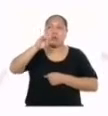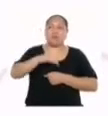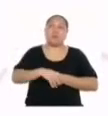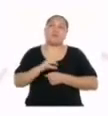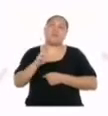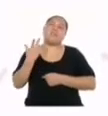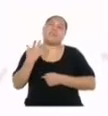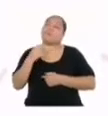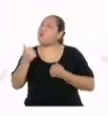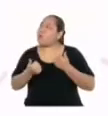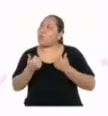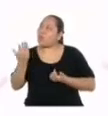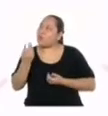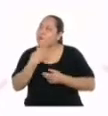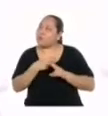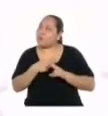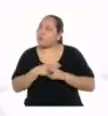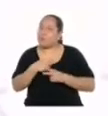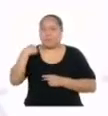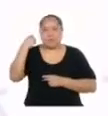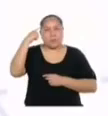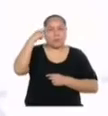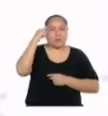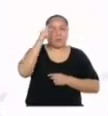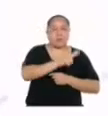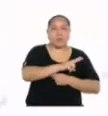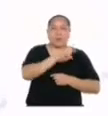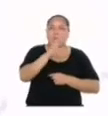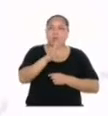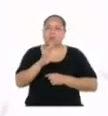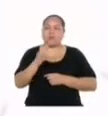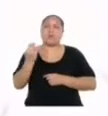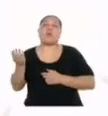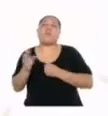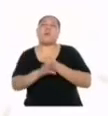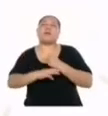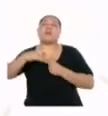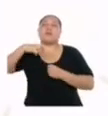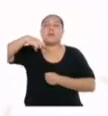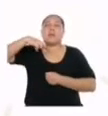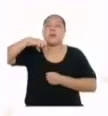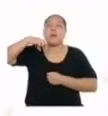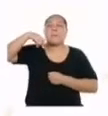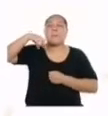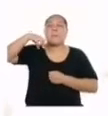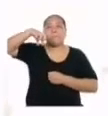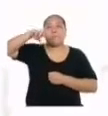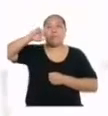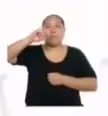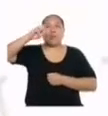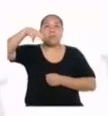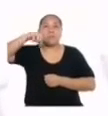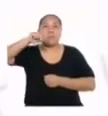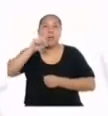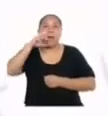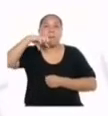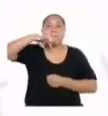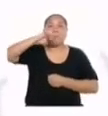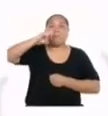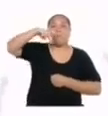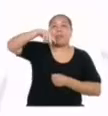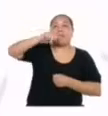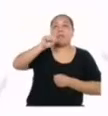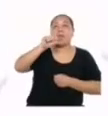¿cómo se llamaría entonces? Considerando que la base es un pentágono. ¿Prisma pentagonal? Correcto.